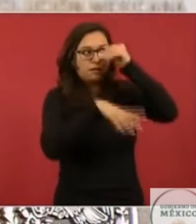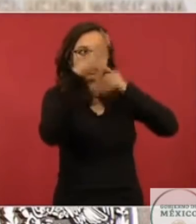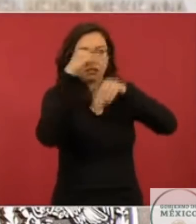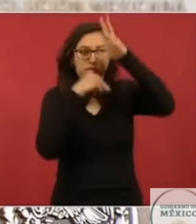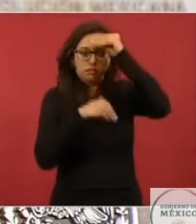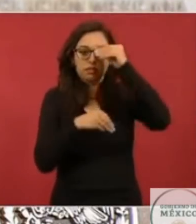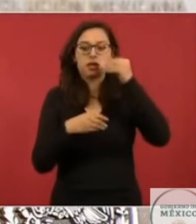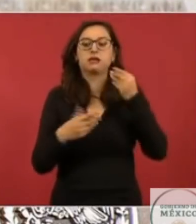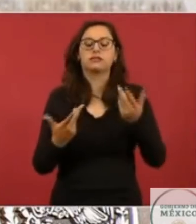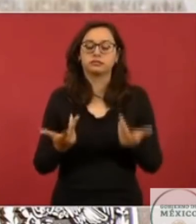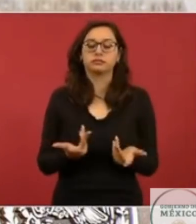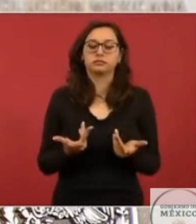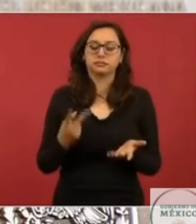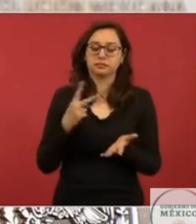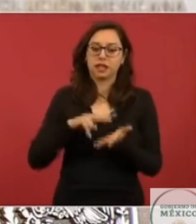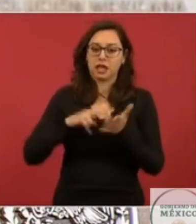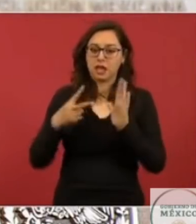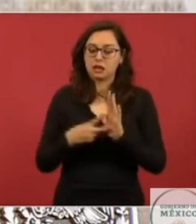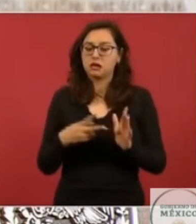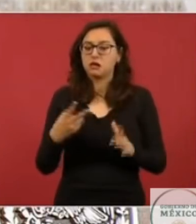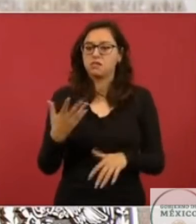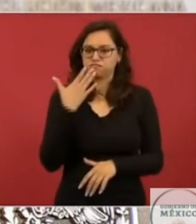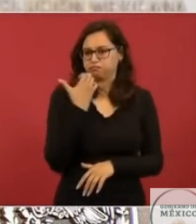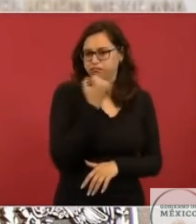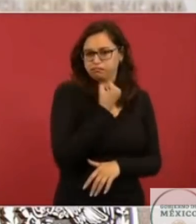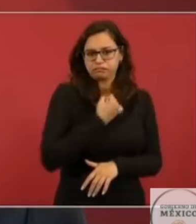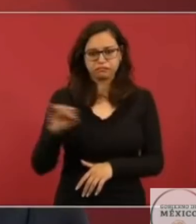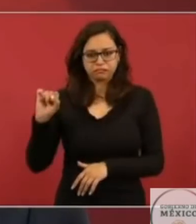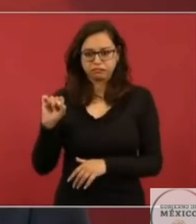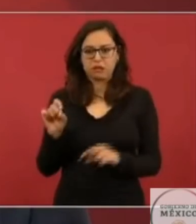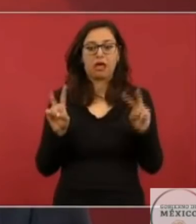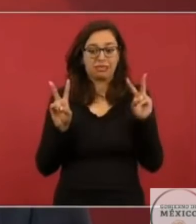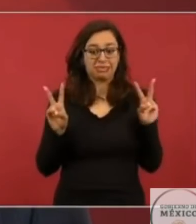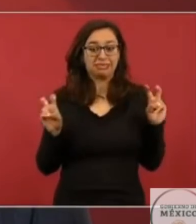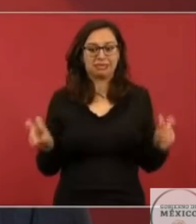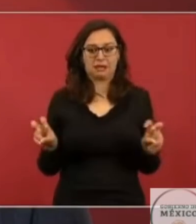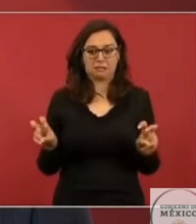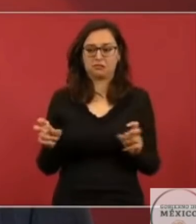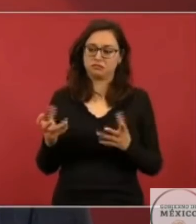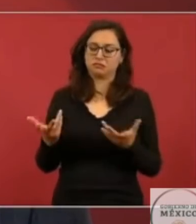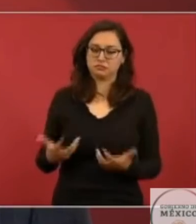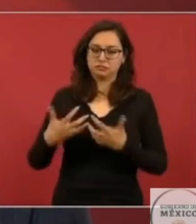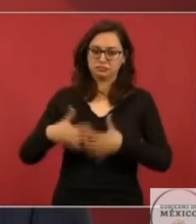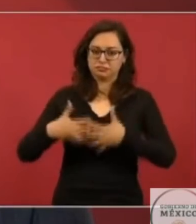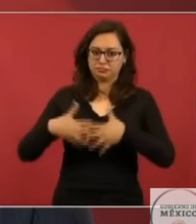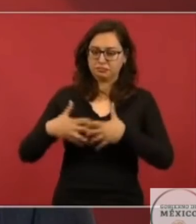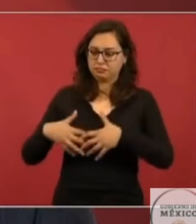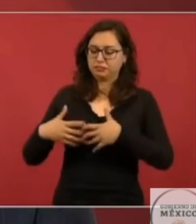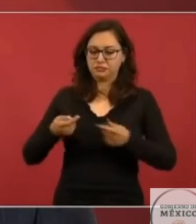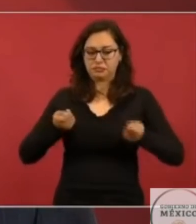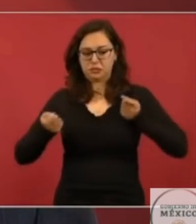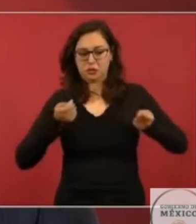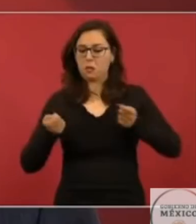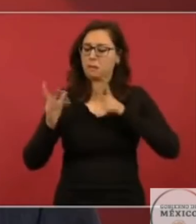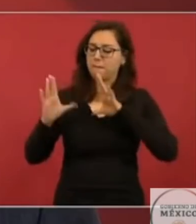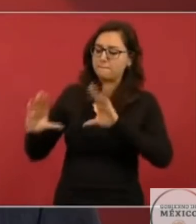ingenieros especialistas para el manejo de las refinerías. Yo sí estoy